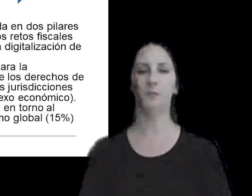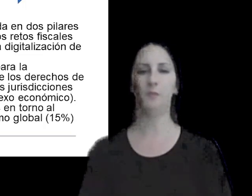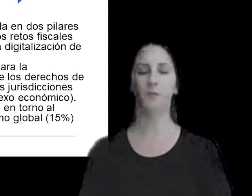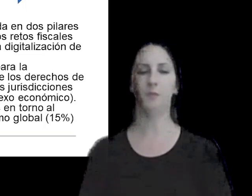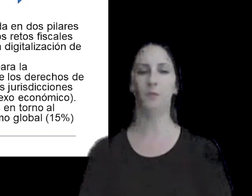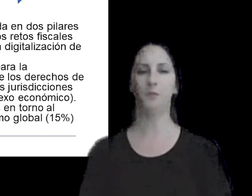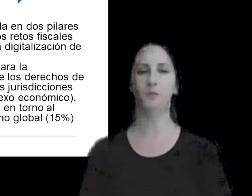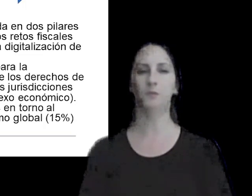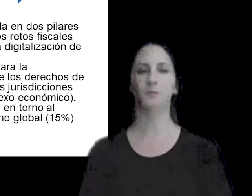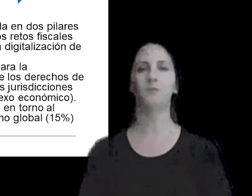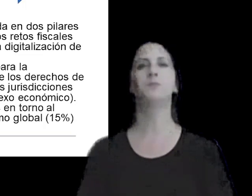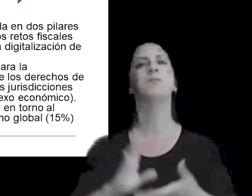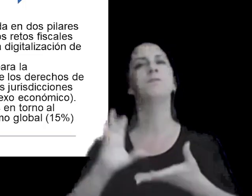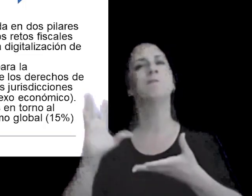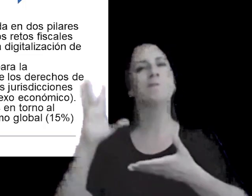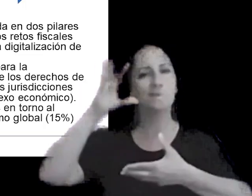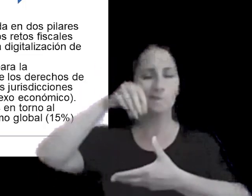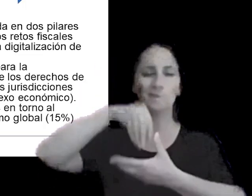involucra